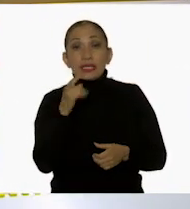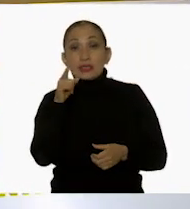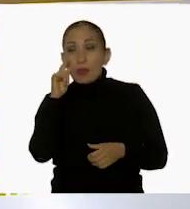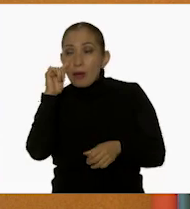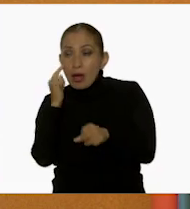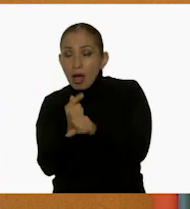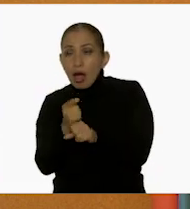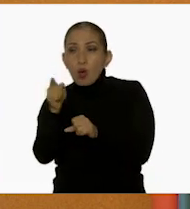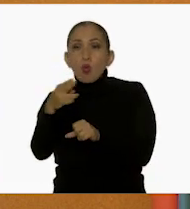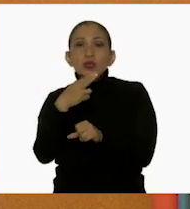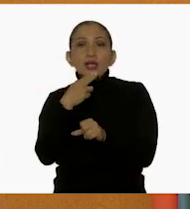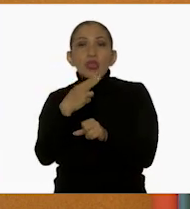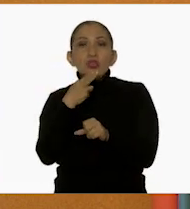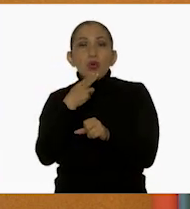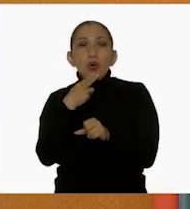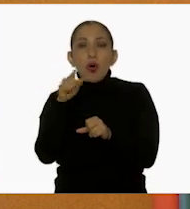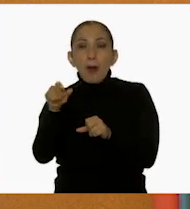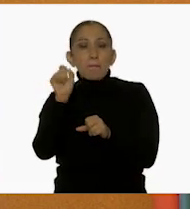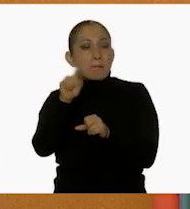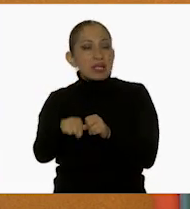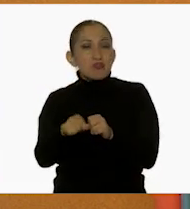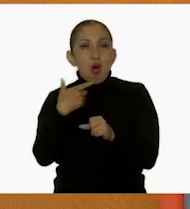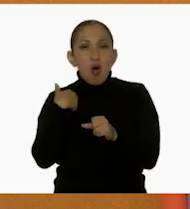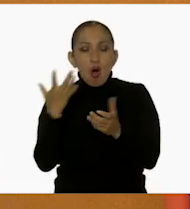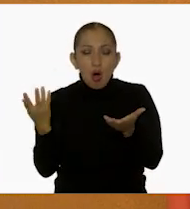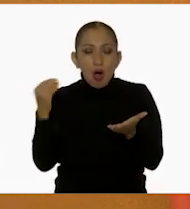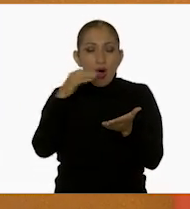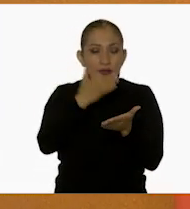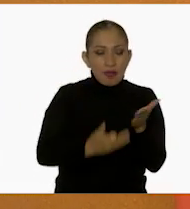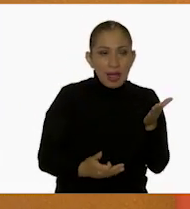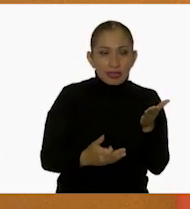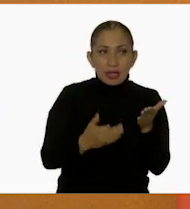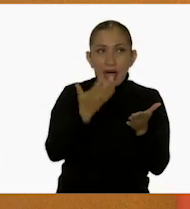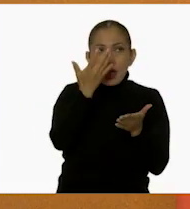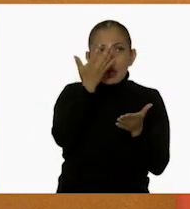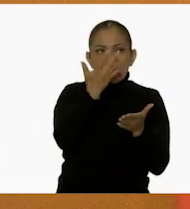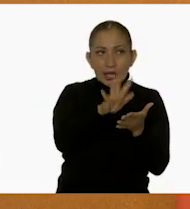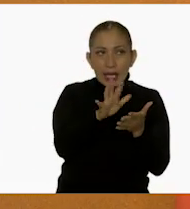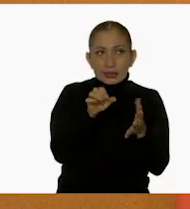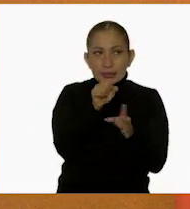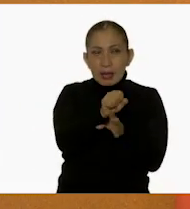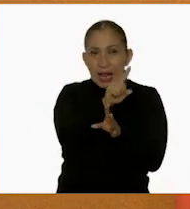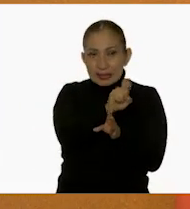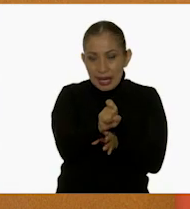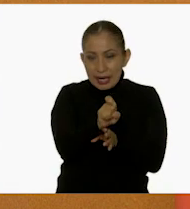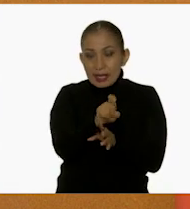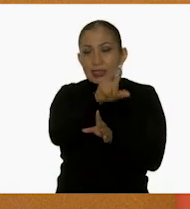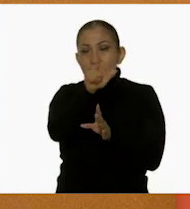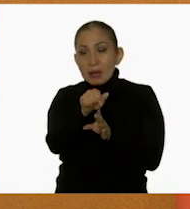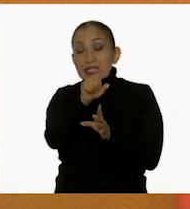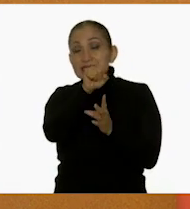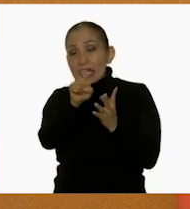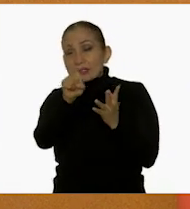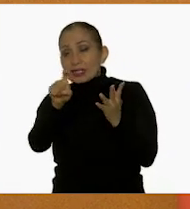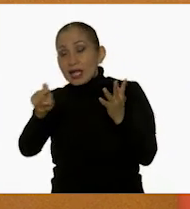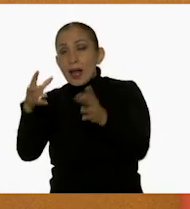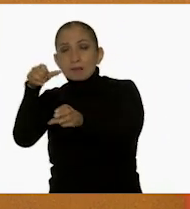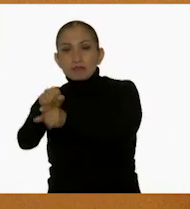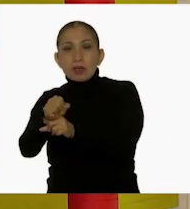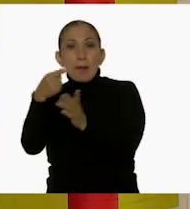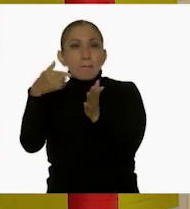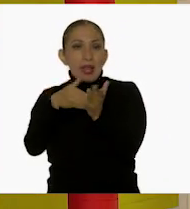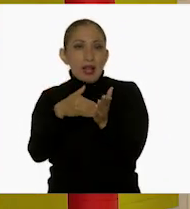percataron, estaban utilizando prácticamente lo mismo de completar primero las decenas faltantes para llegar a la centena y después de la centena llegar a mil. Muy